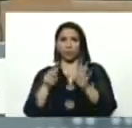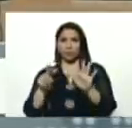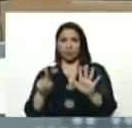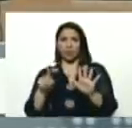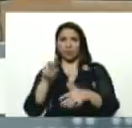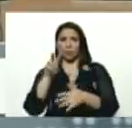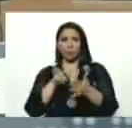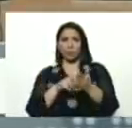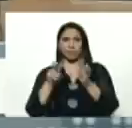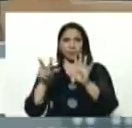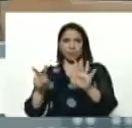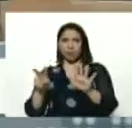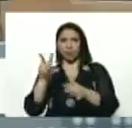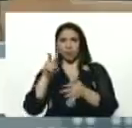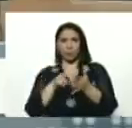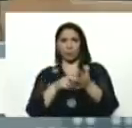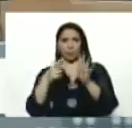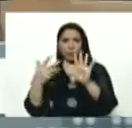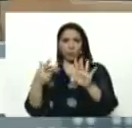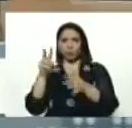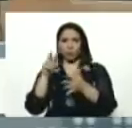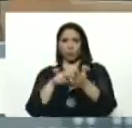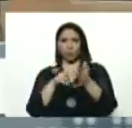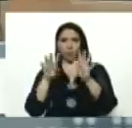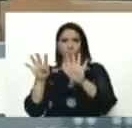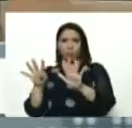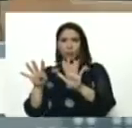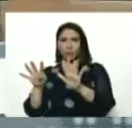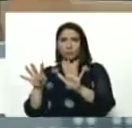2008, 2009, ¿verdad?